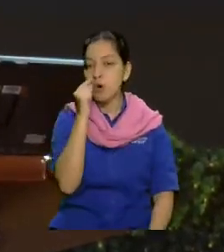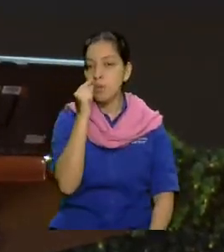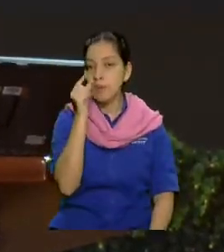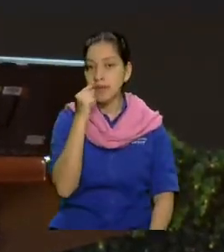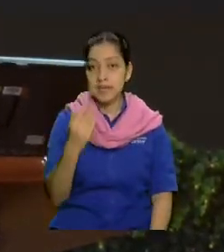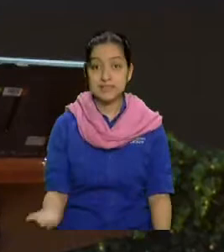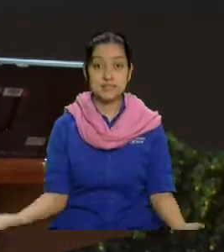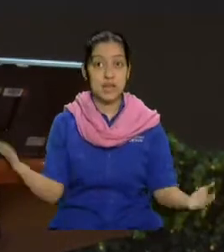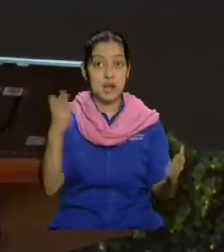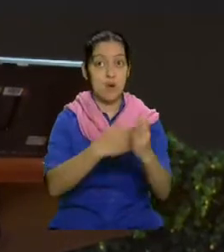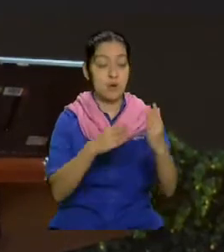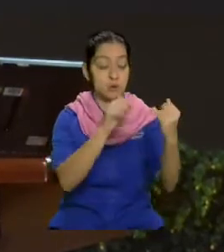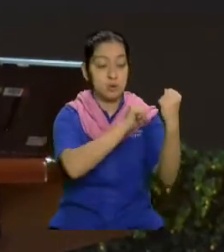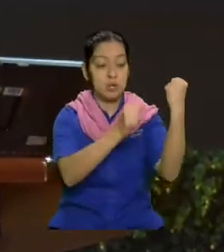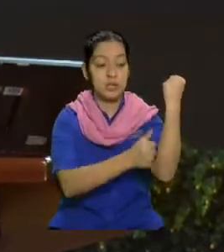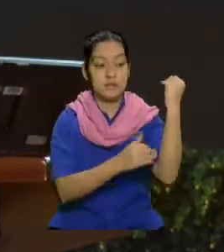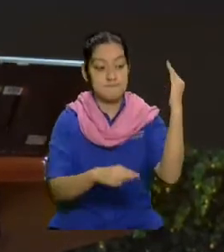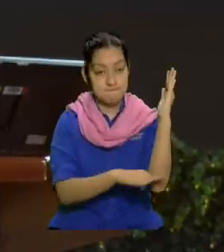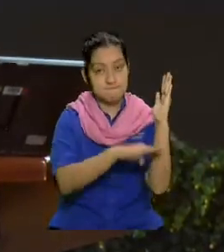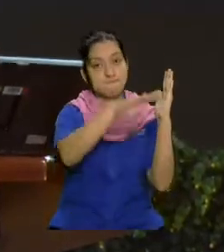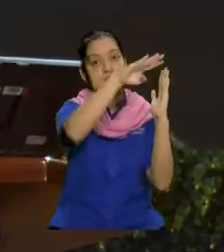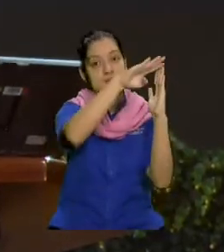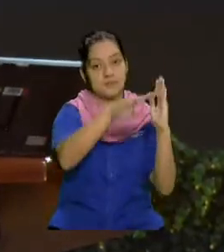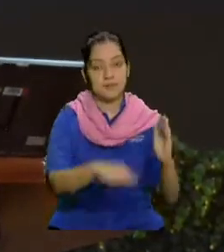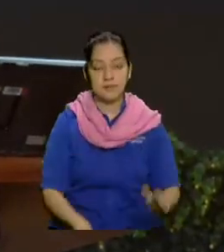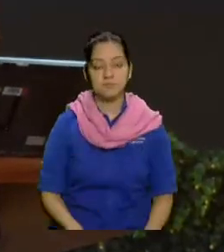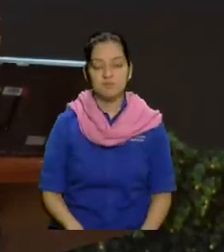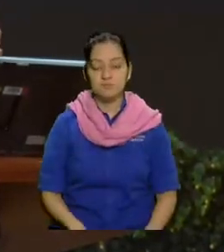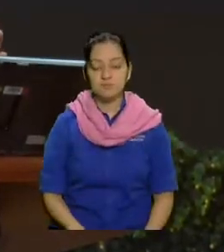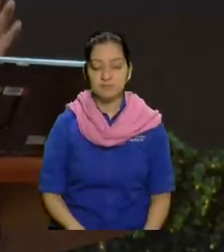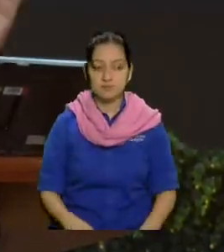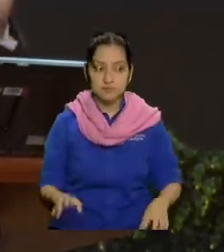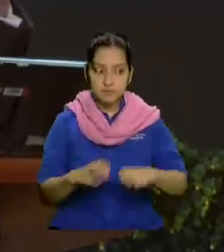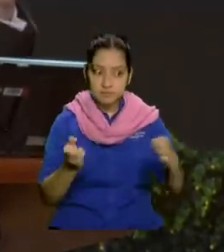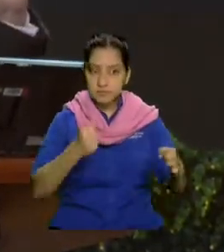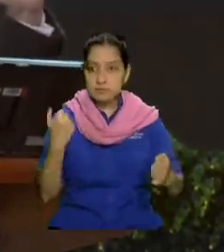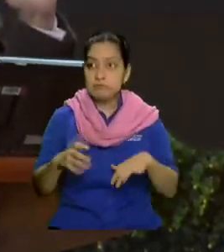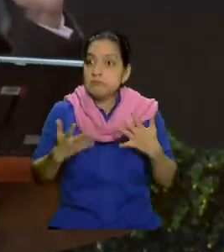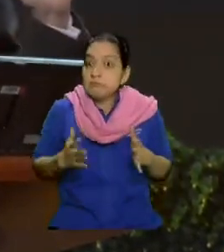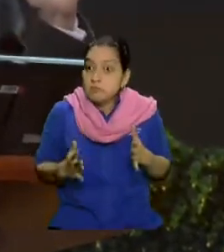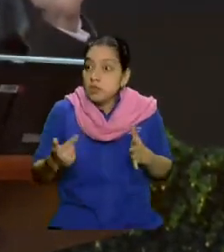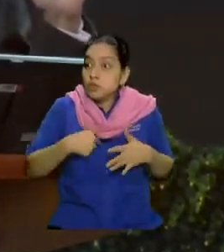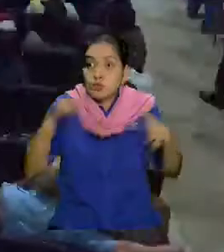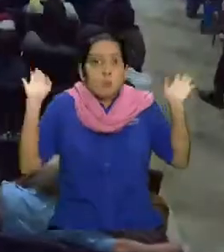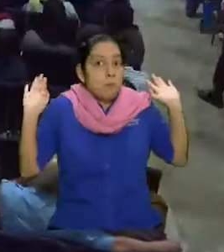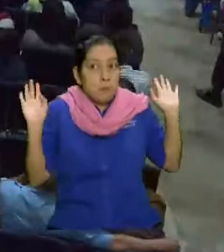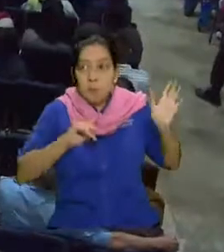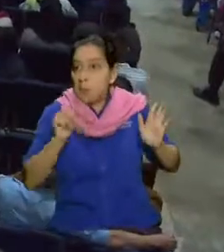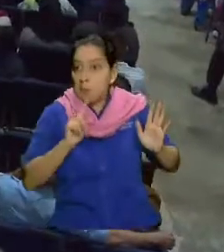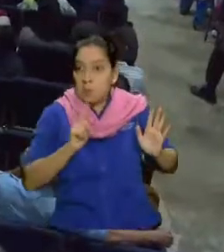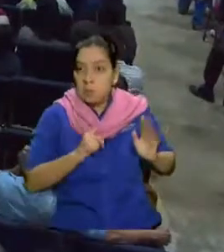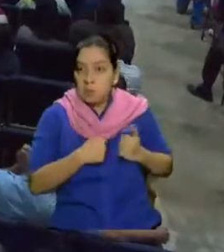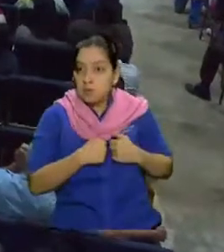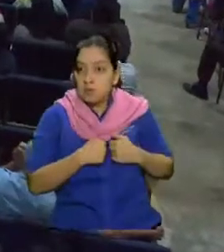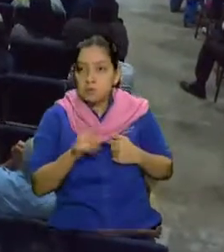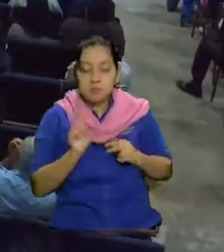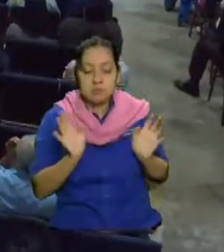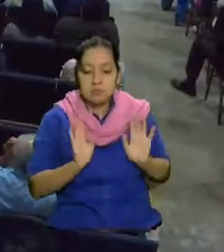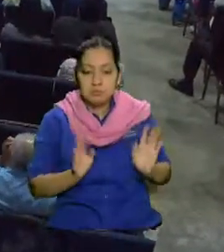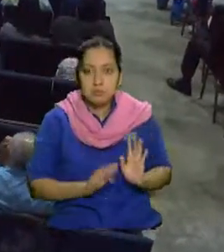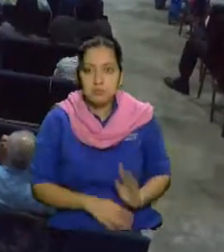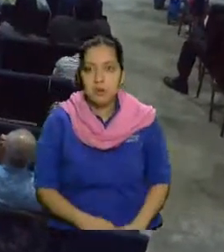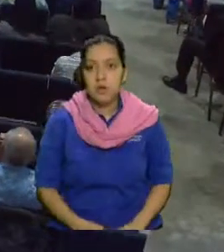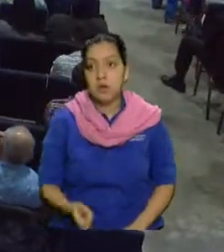autoridad elevada y Dios no te va... Entonces el otro se asustó y le dijo, yo no le he tocado. Y tú sabes que yo he actuado en la